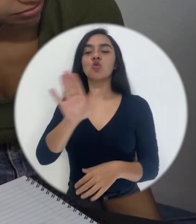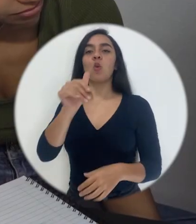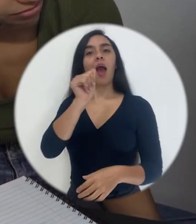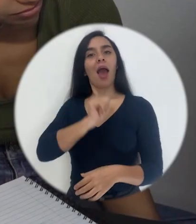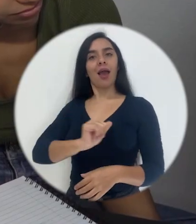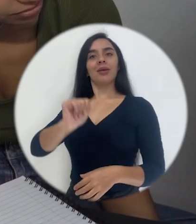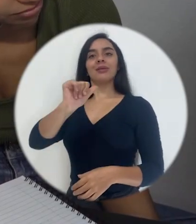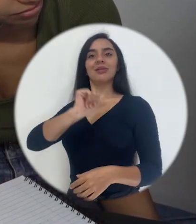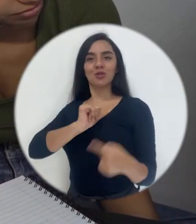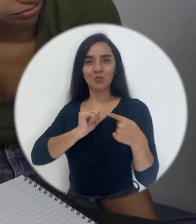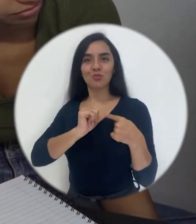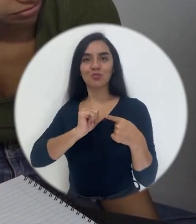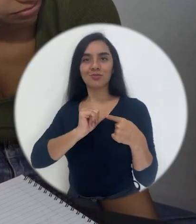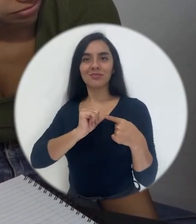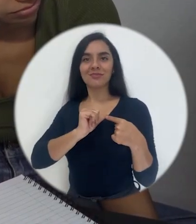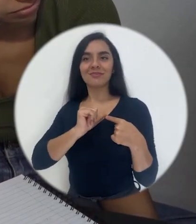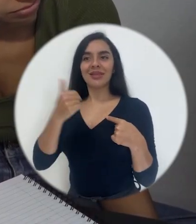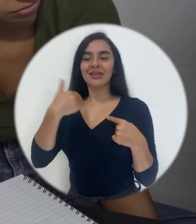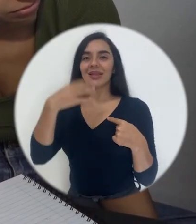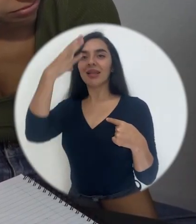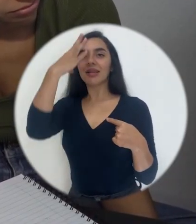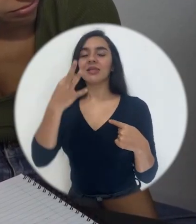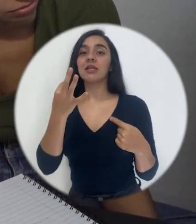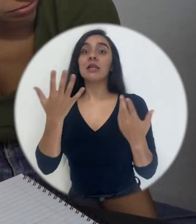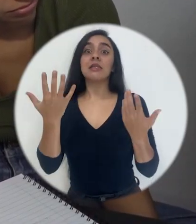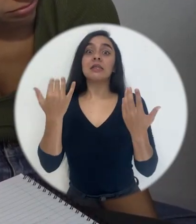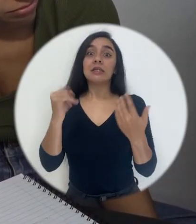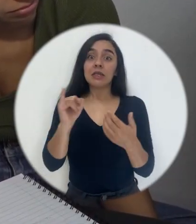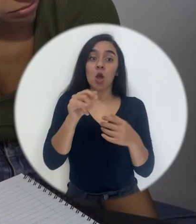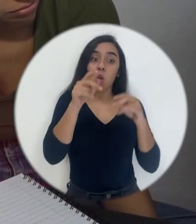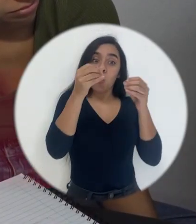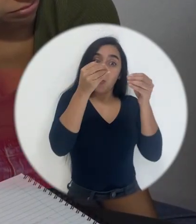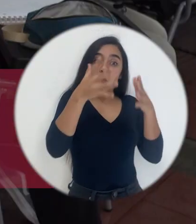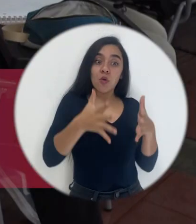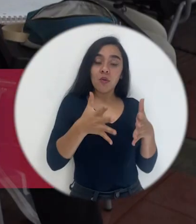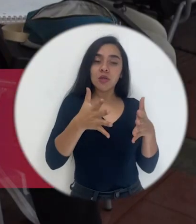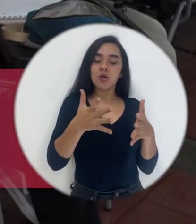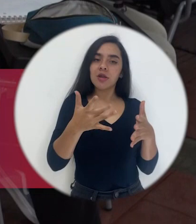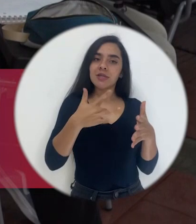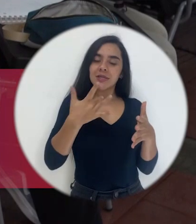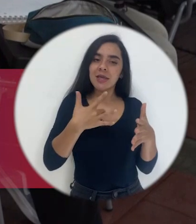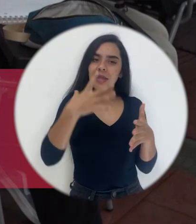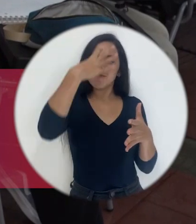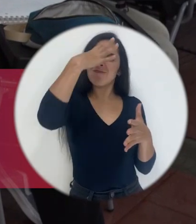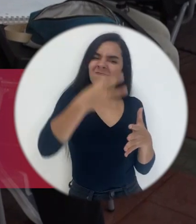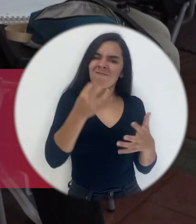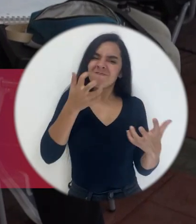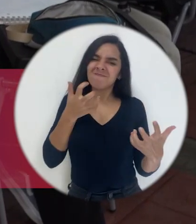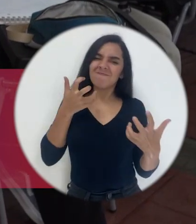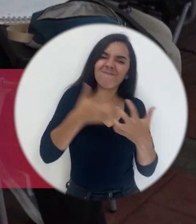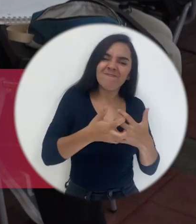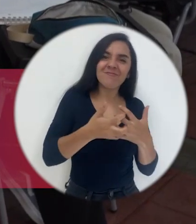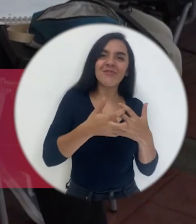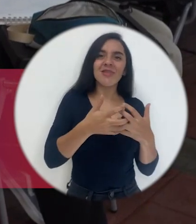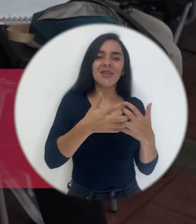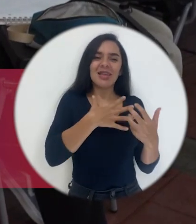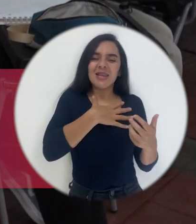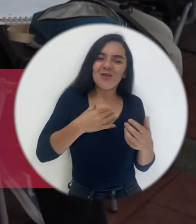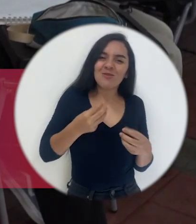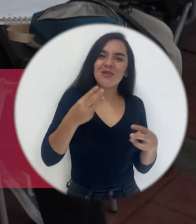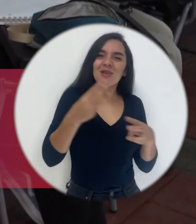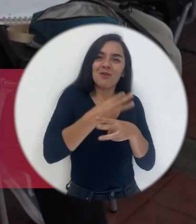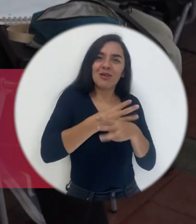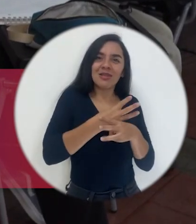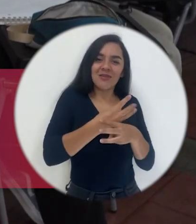actitudinal de creencias. Un profesor que crea las matemáticas, que les guste las matemáticas, va a transmitir ese